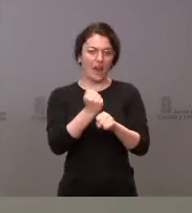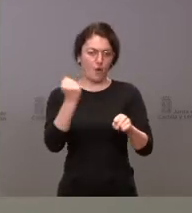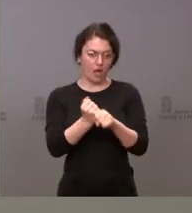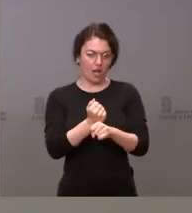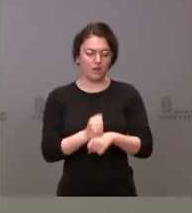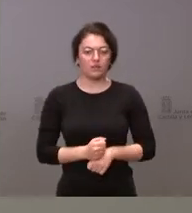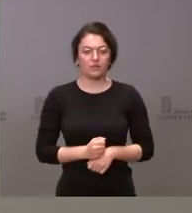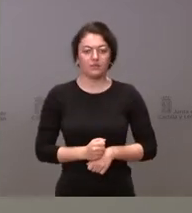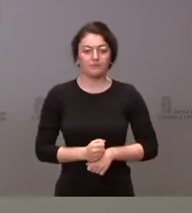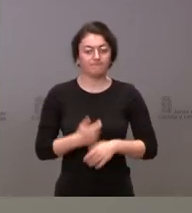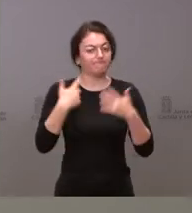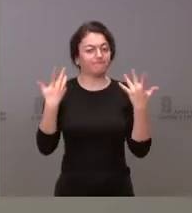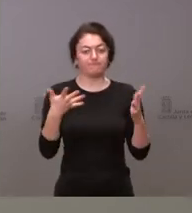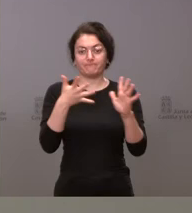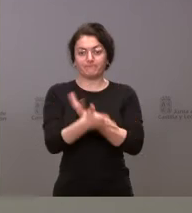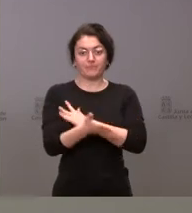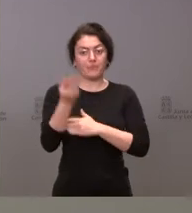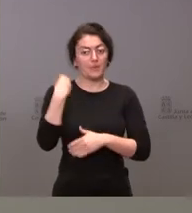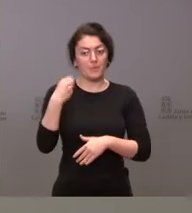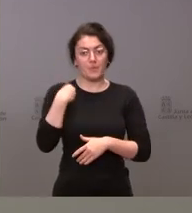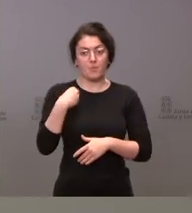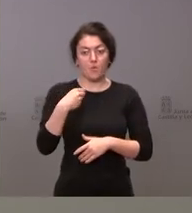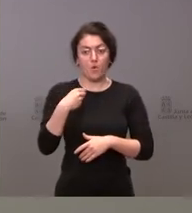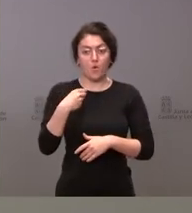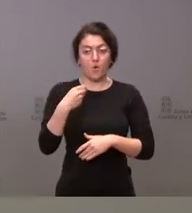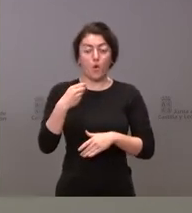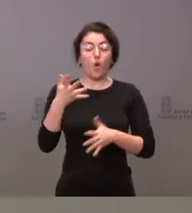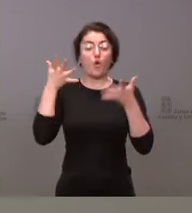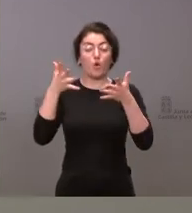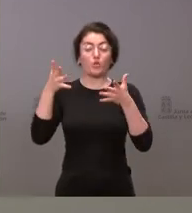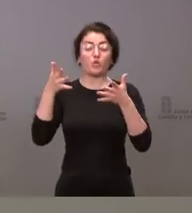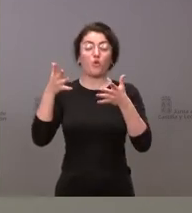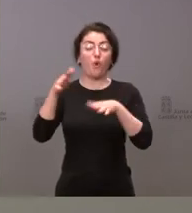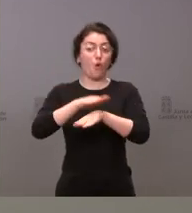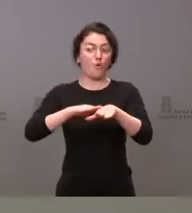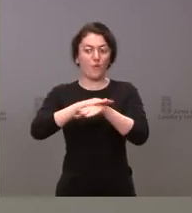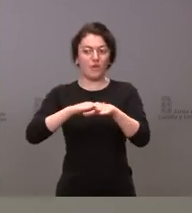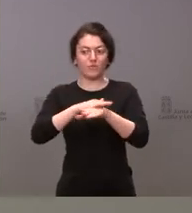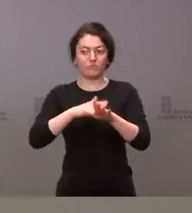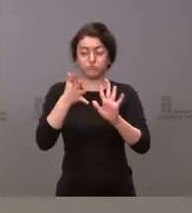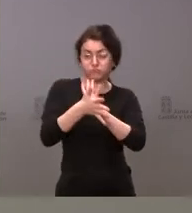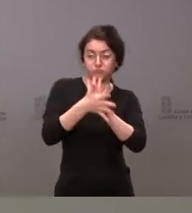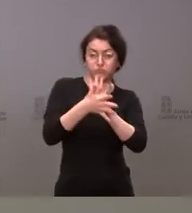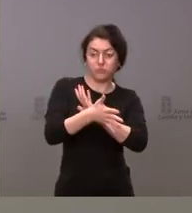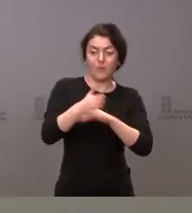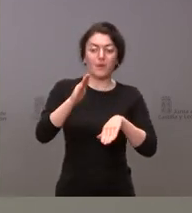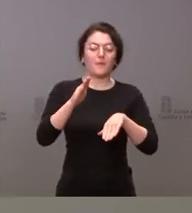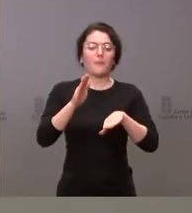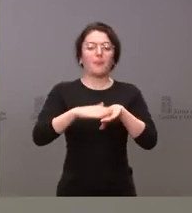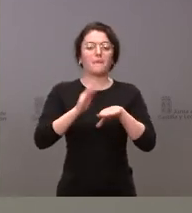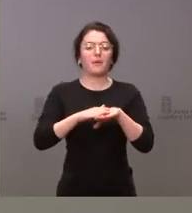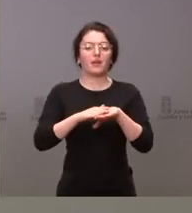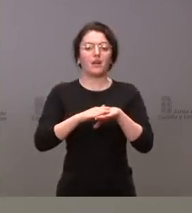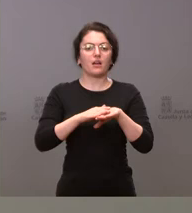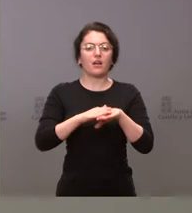decir, con esta cuenta de información detallada que se ha hecho en Consejo de Gobierno, se pretende dar cobertura a los posibles potenciales